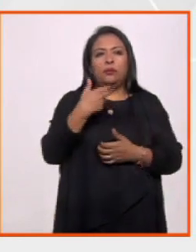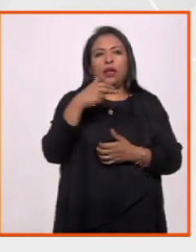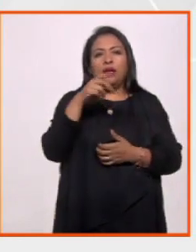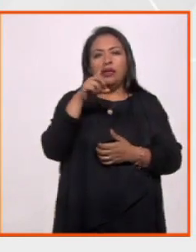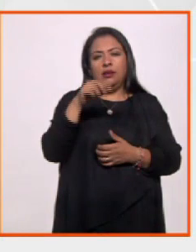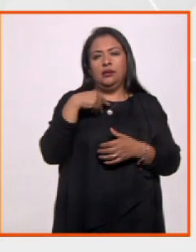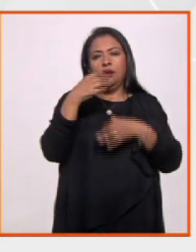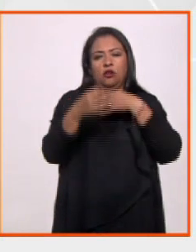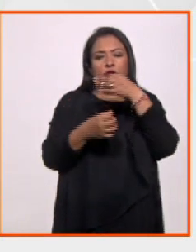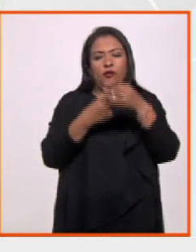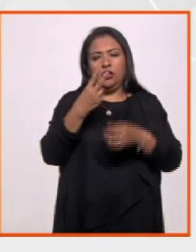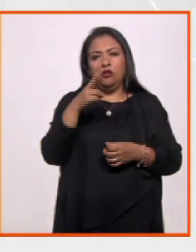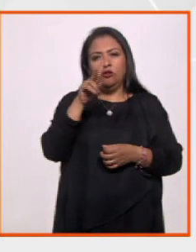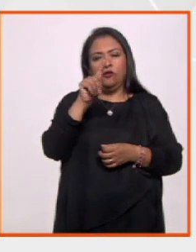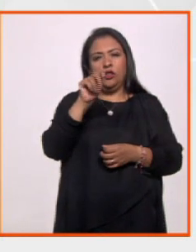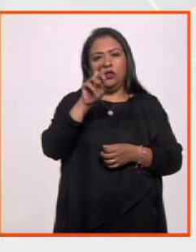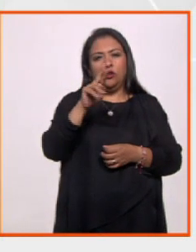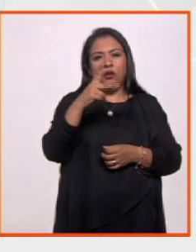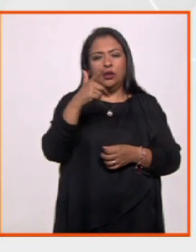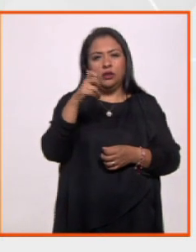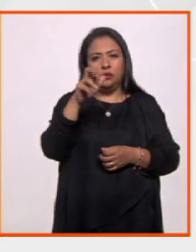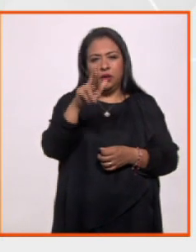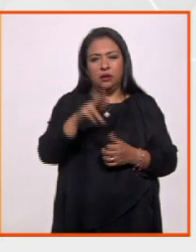Noticias 22, Víctor Gaspar.